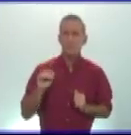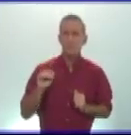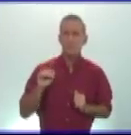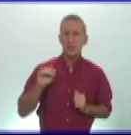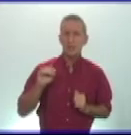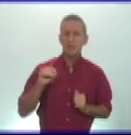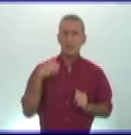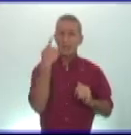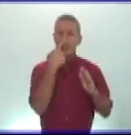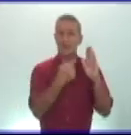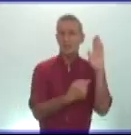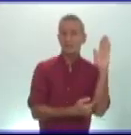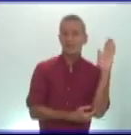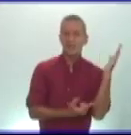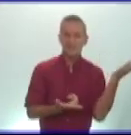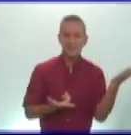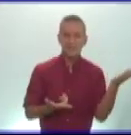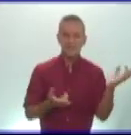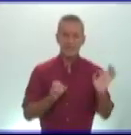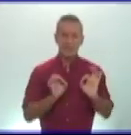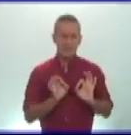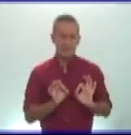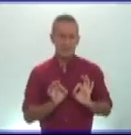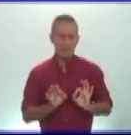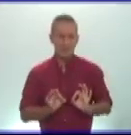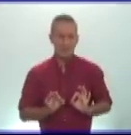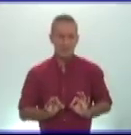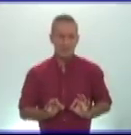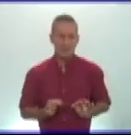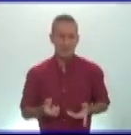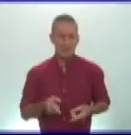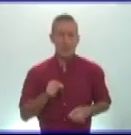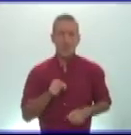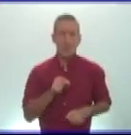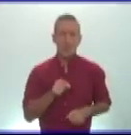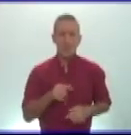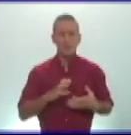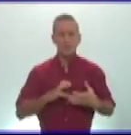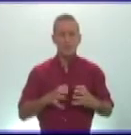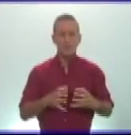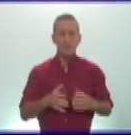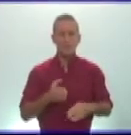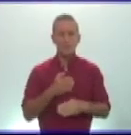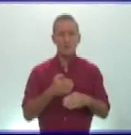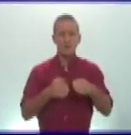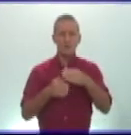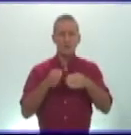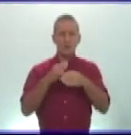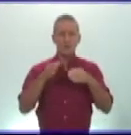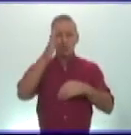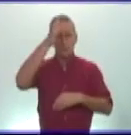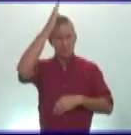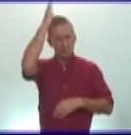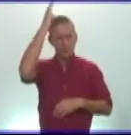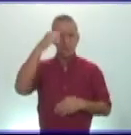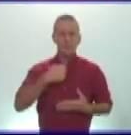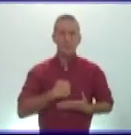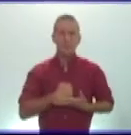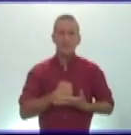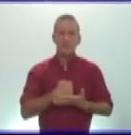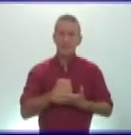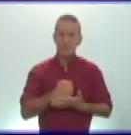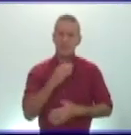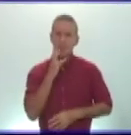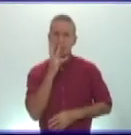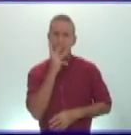caracterizado y matizado por esa por esa tendencia de construcción romana que contribuye sin lugar a dudas ese envejecimiento